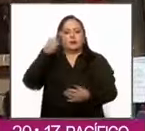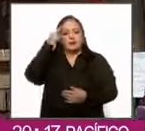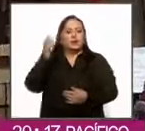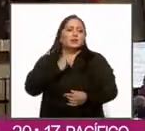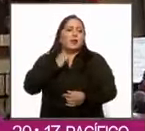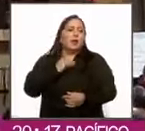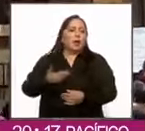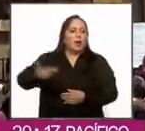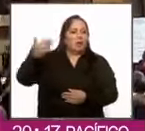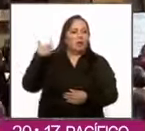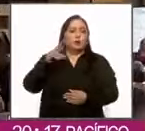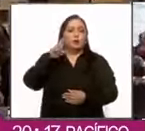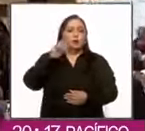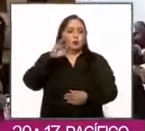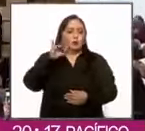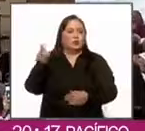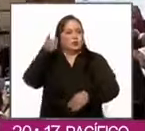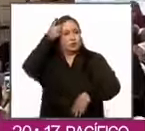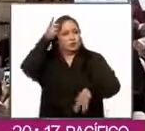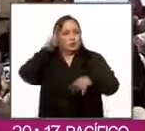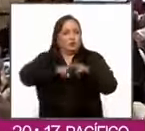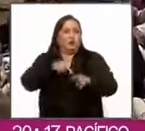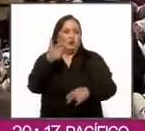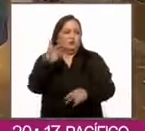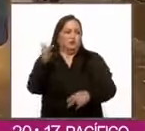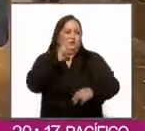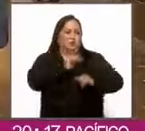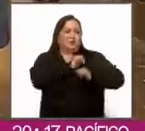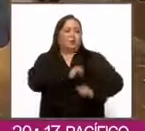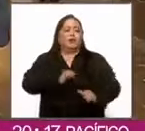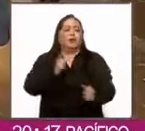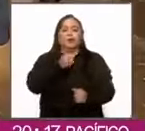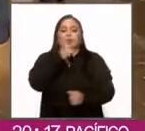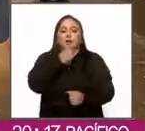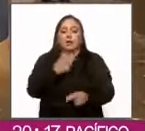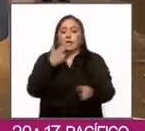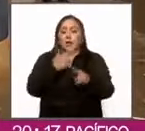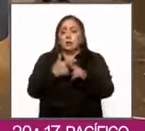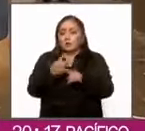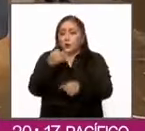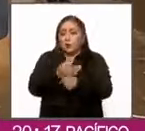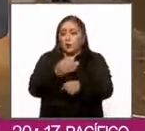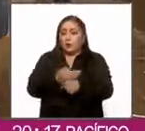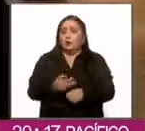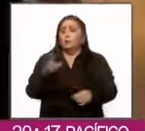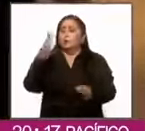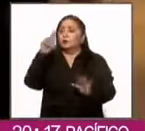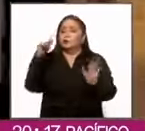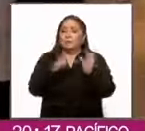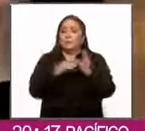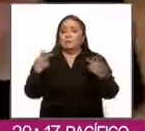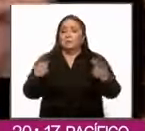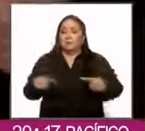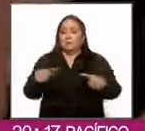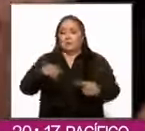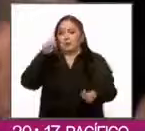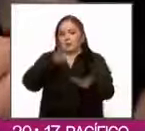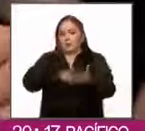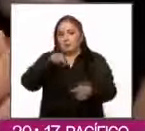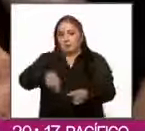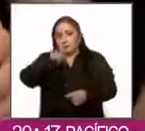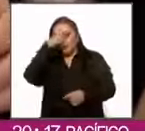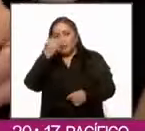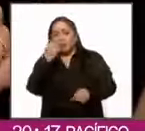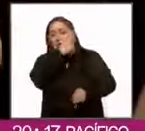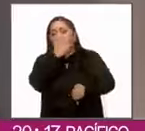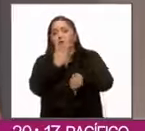Senado, Rocío Mejía, directora de la financiera, informó que hasta el momento 80 mil personas, tanto en México como en